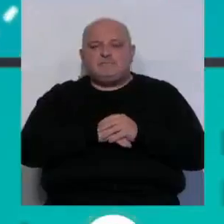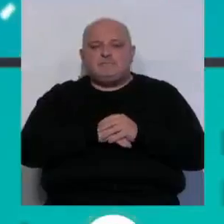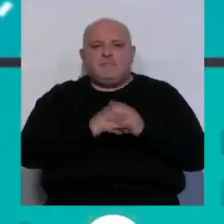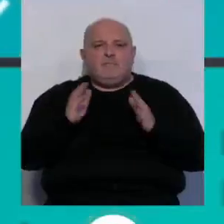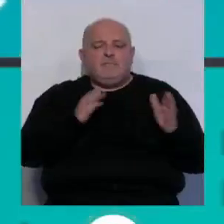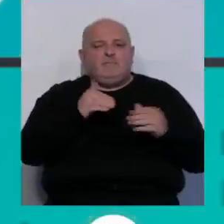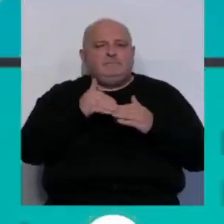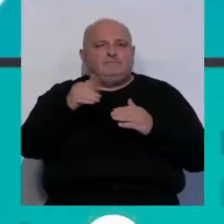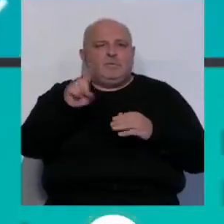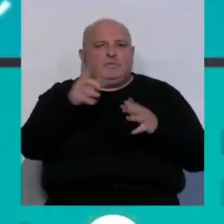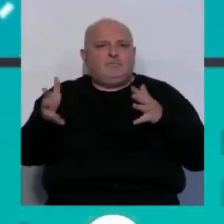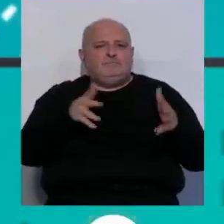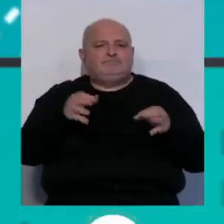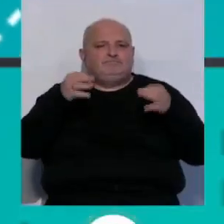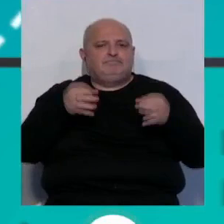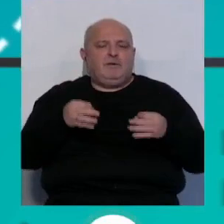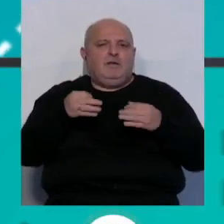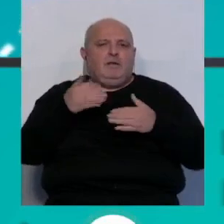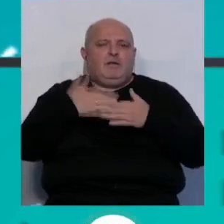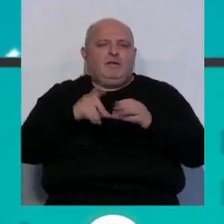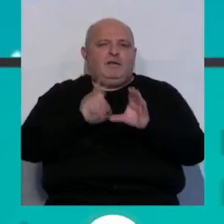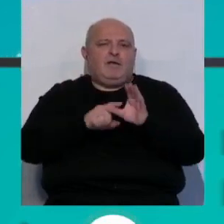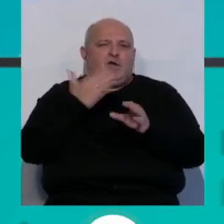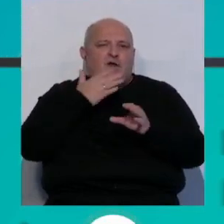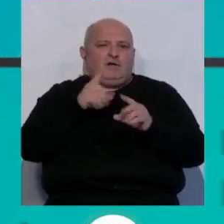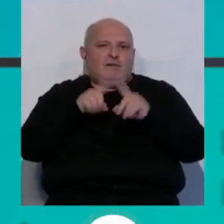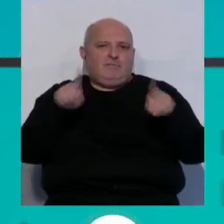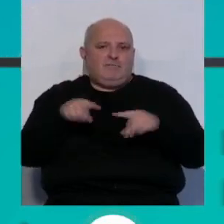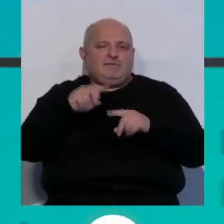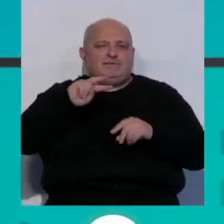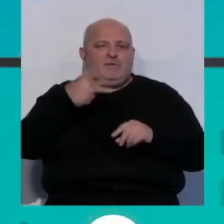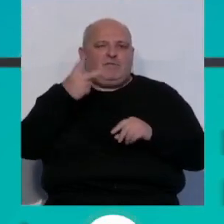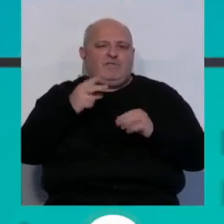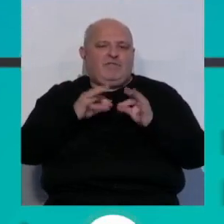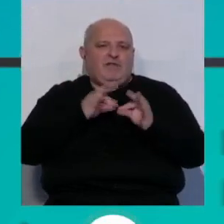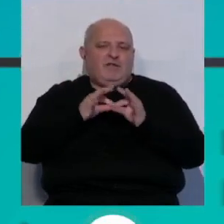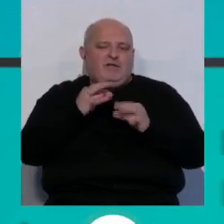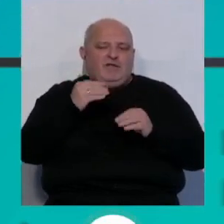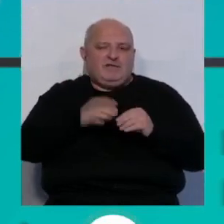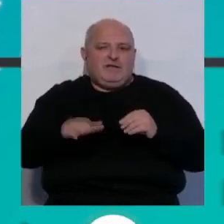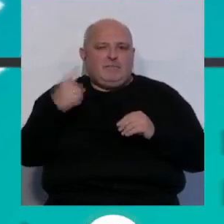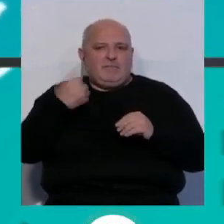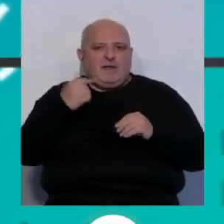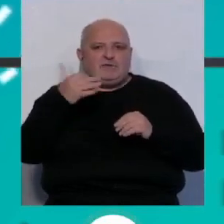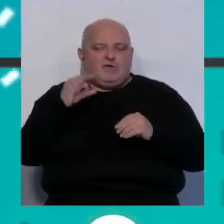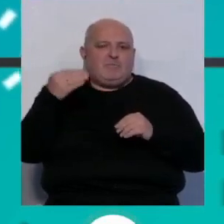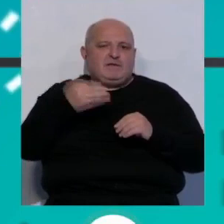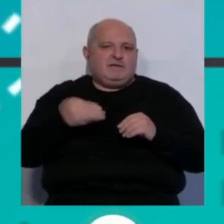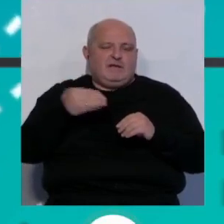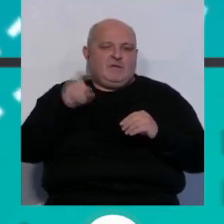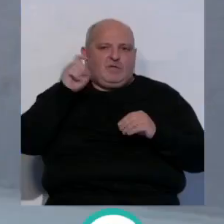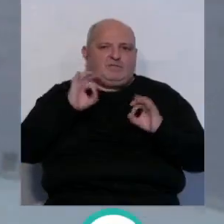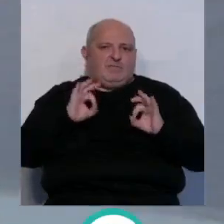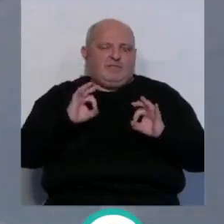El próximo 1 de marzo comienza el plazo de escolarización para el segundo ciclo de infantil, primaria, ESO, bachillerato y